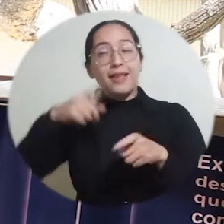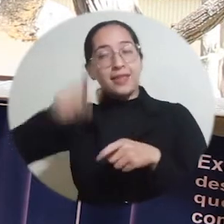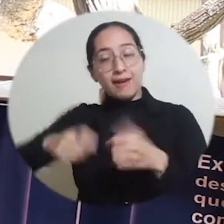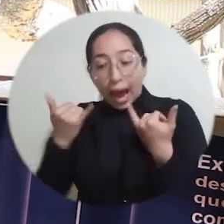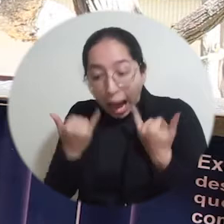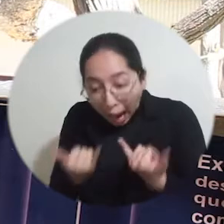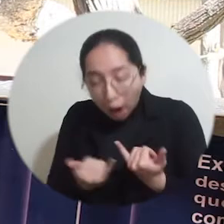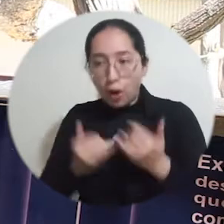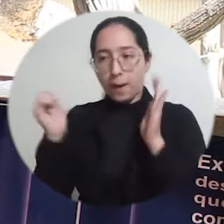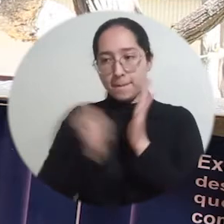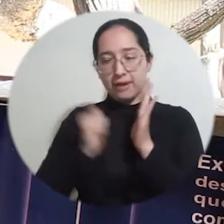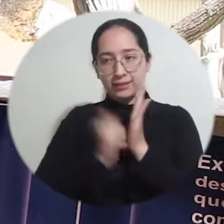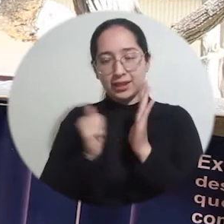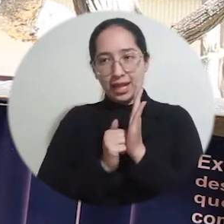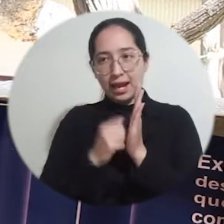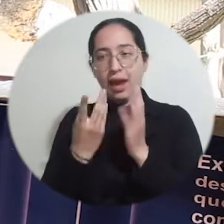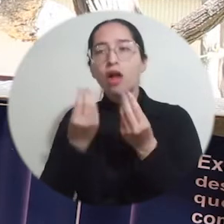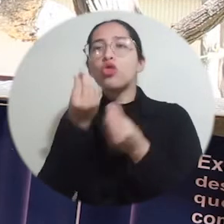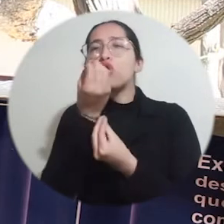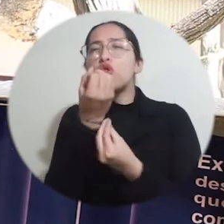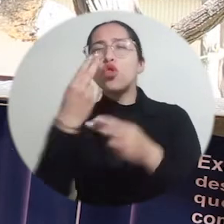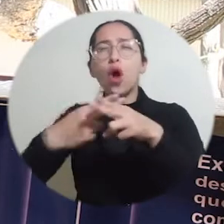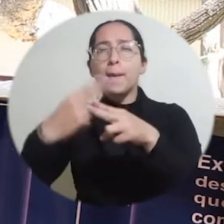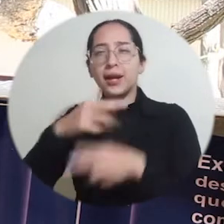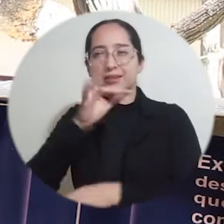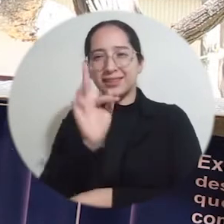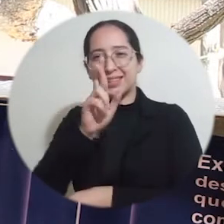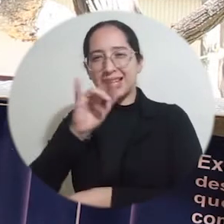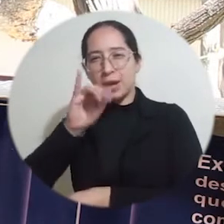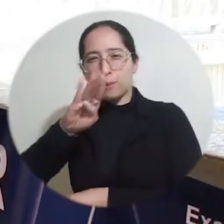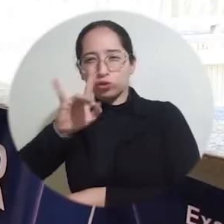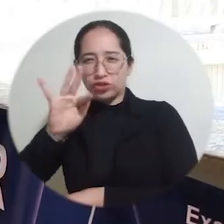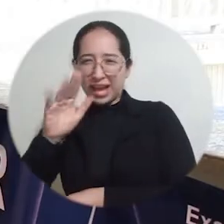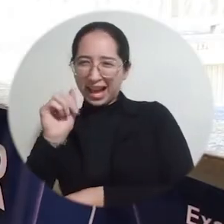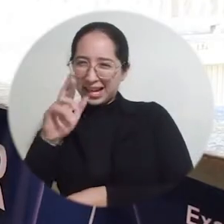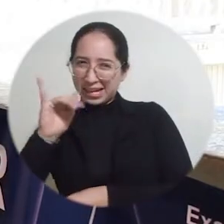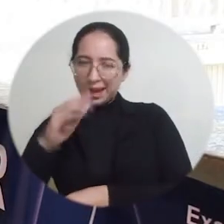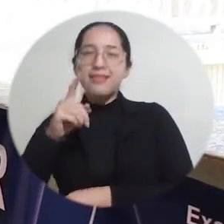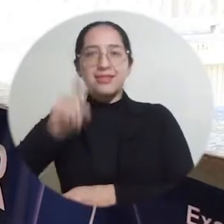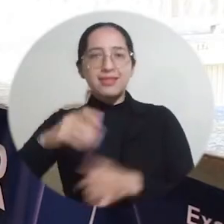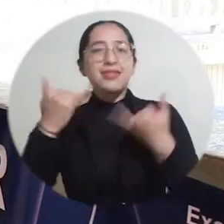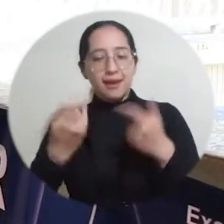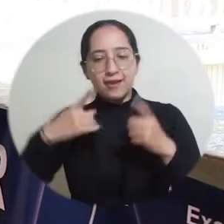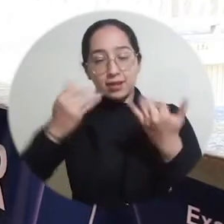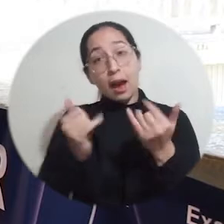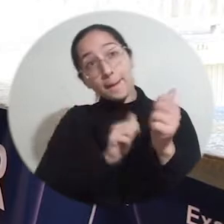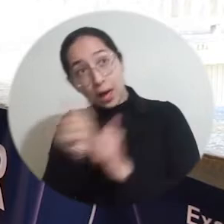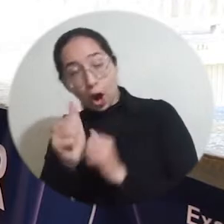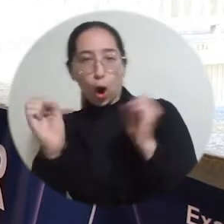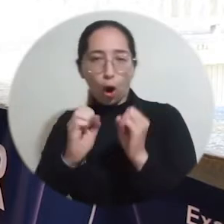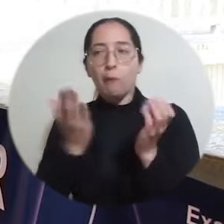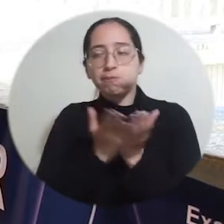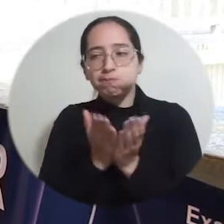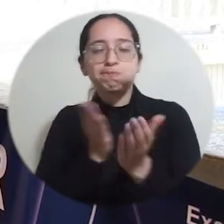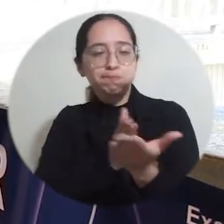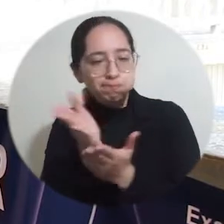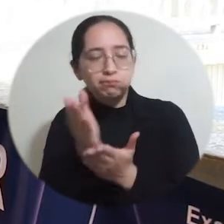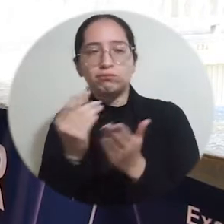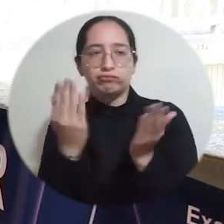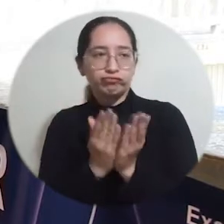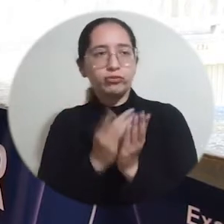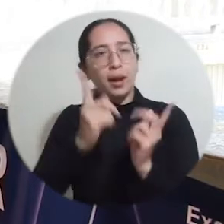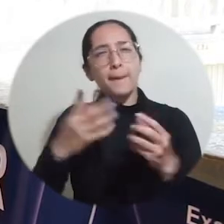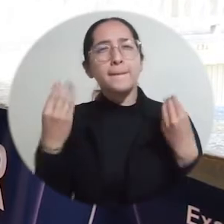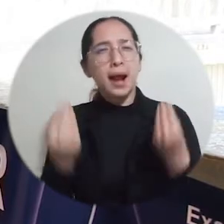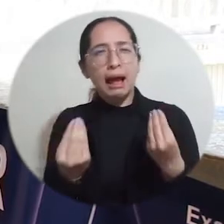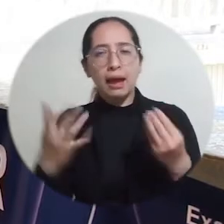estar cursando la asignatura de tributaria 2. El consultorio básicamente es una iniciativa de responsabilidad social que busca